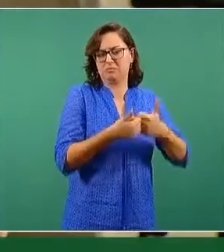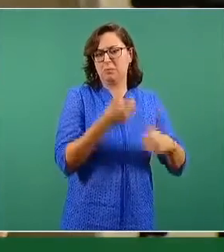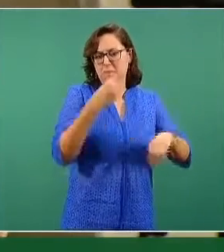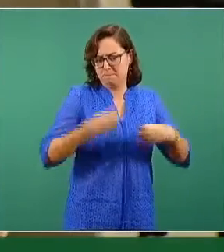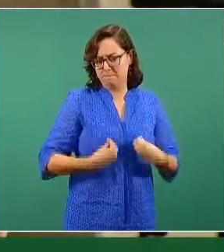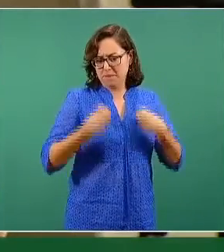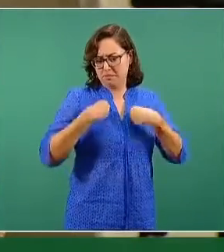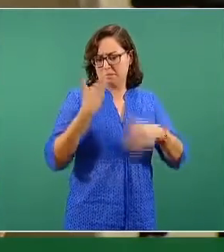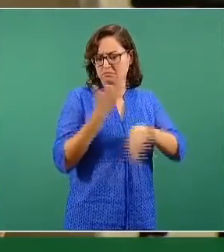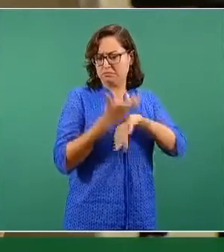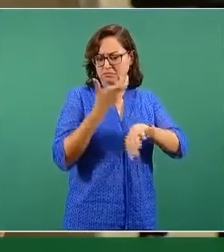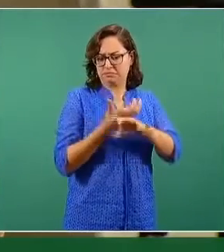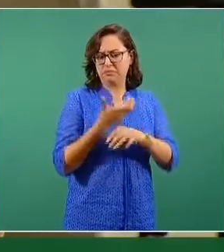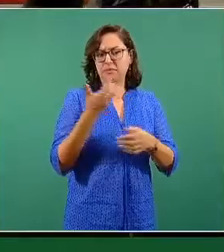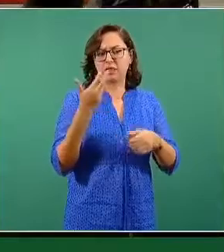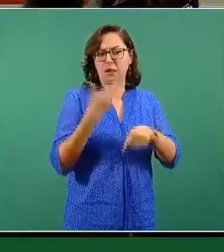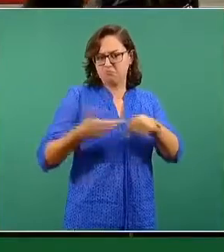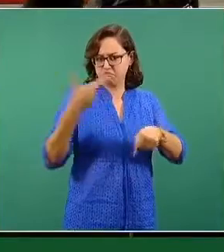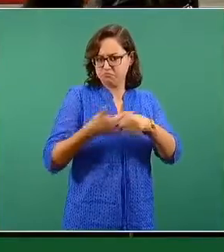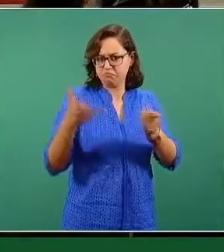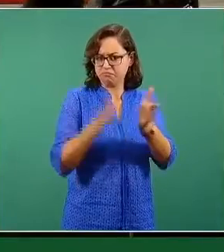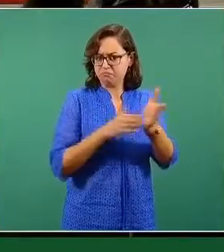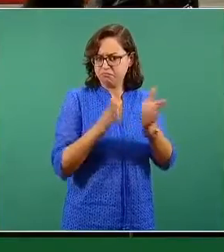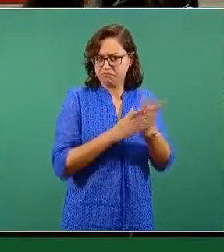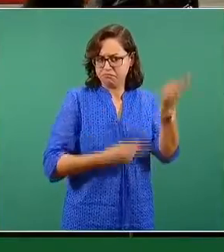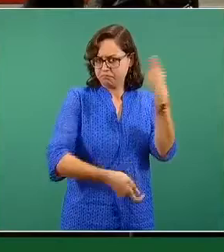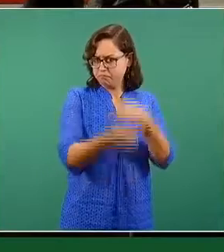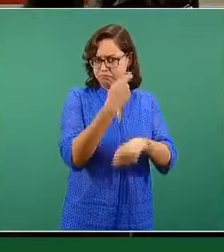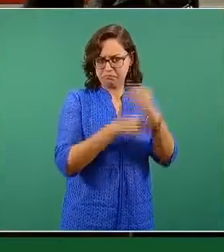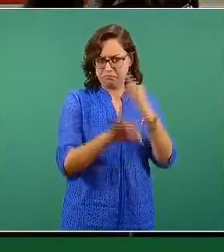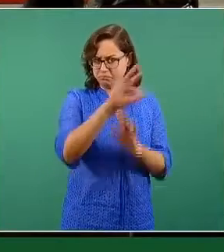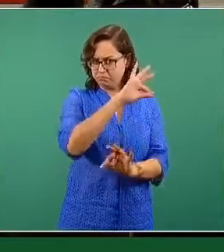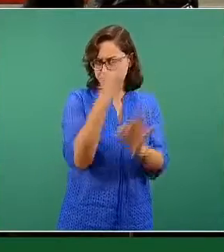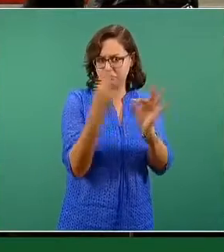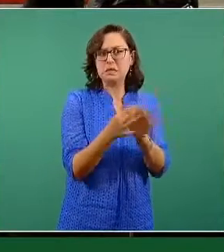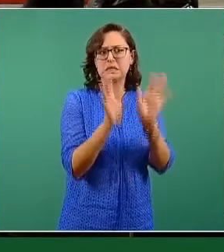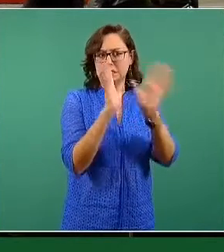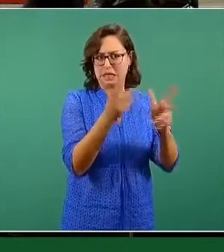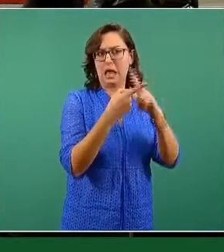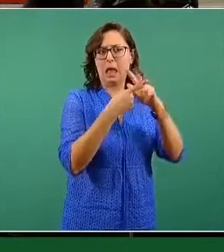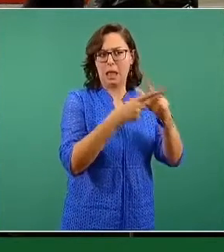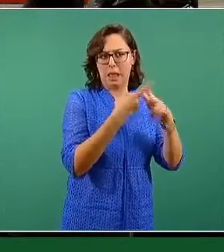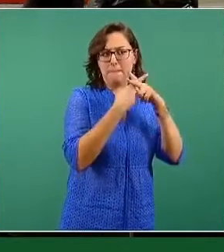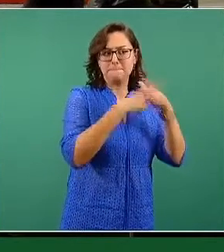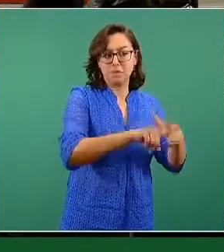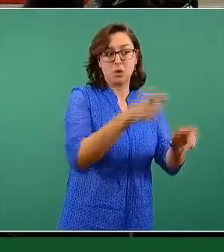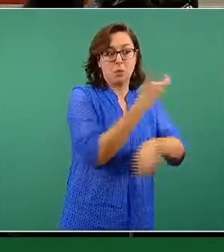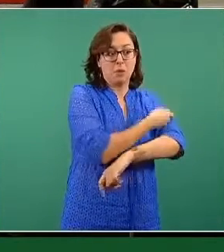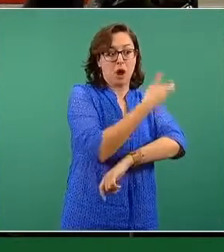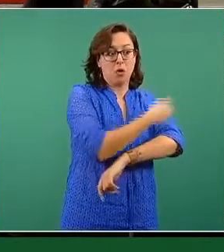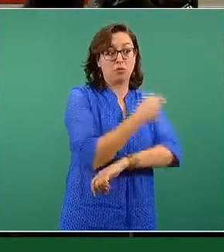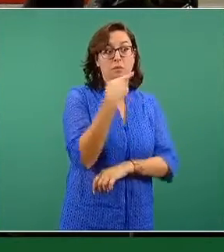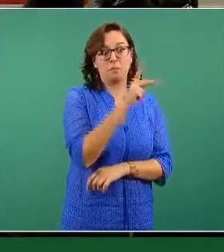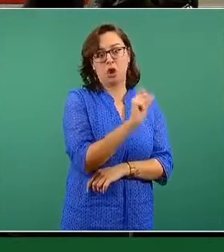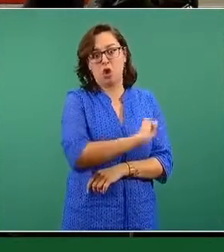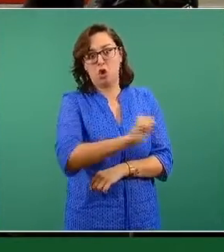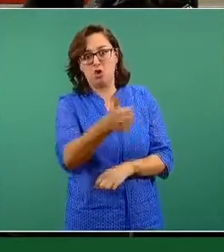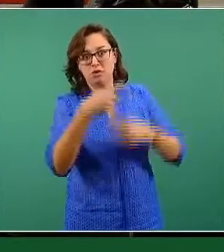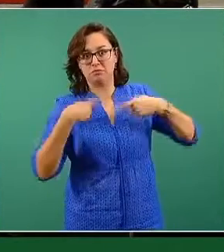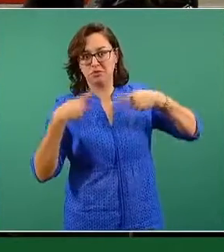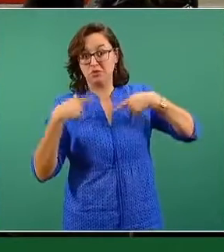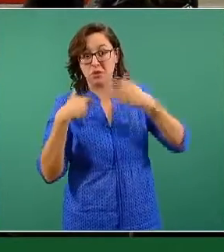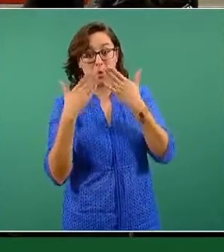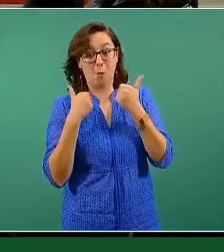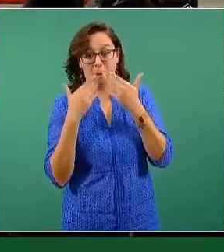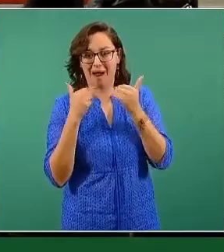por parte del gobierno norteamericano, pero no así los miles de migrantes que están indocumentados y que tienen miedo a salir a